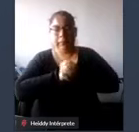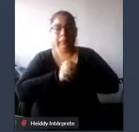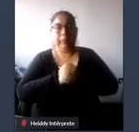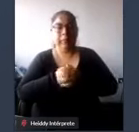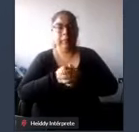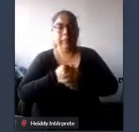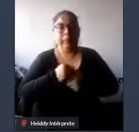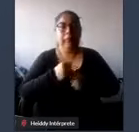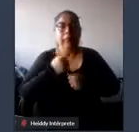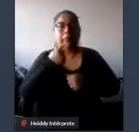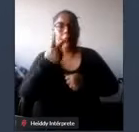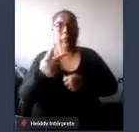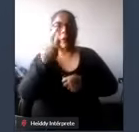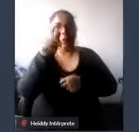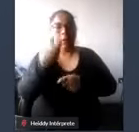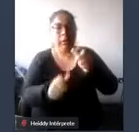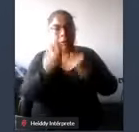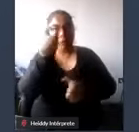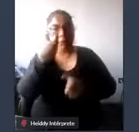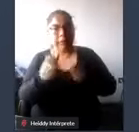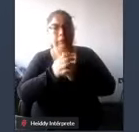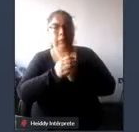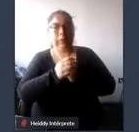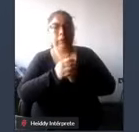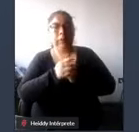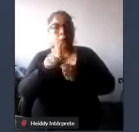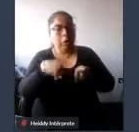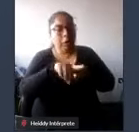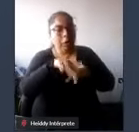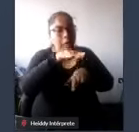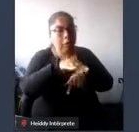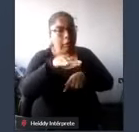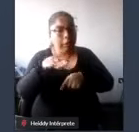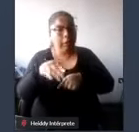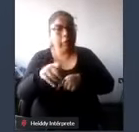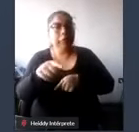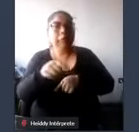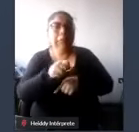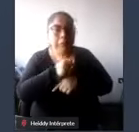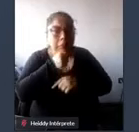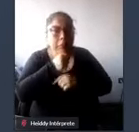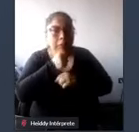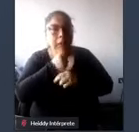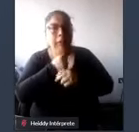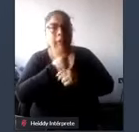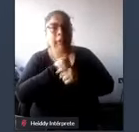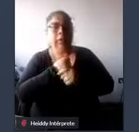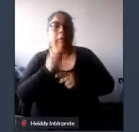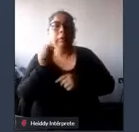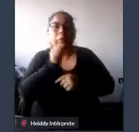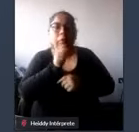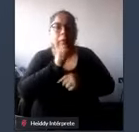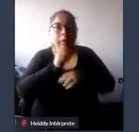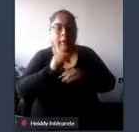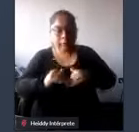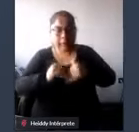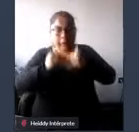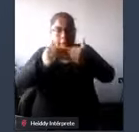las personas como niños ancianos mujeres gestantes